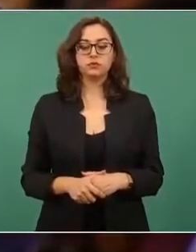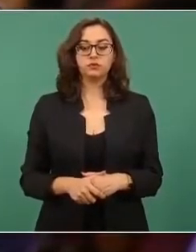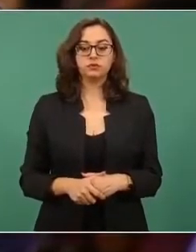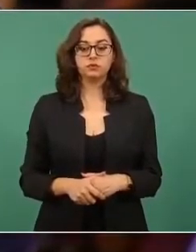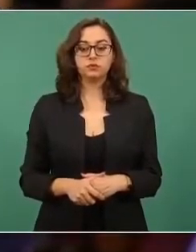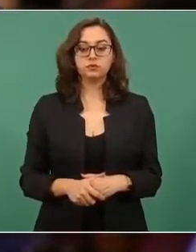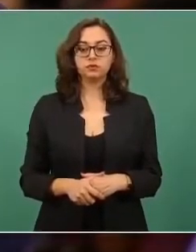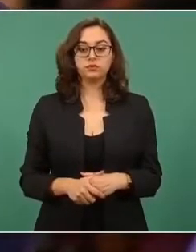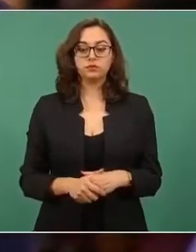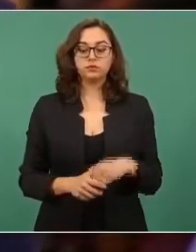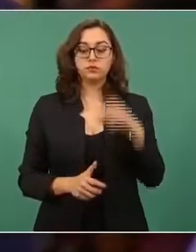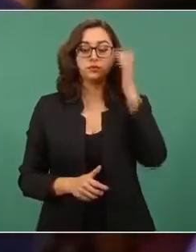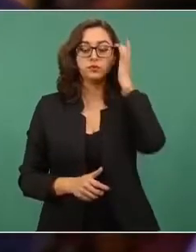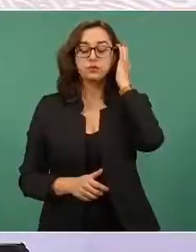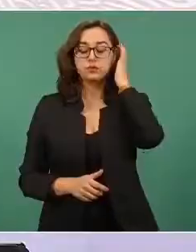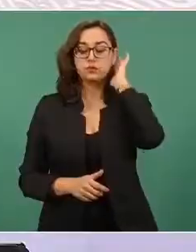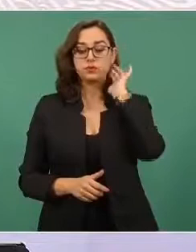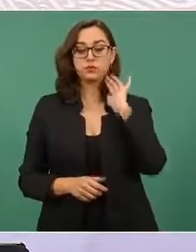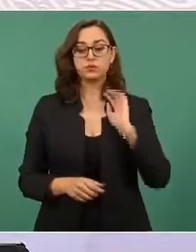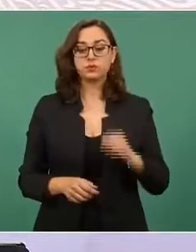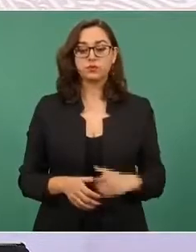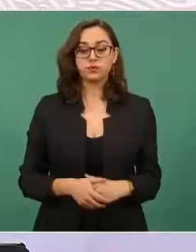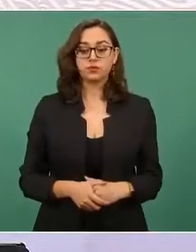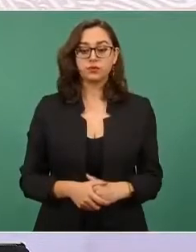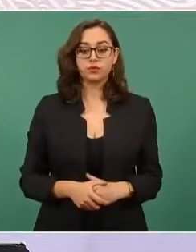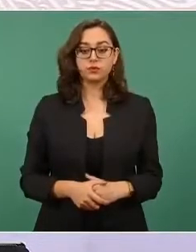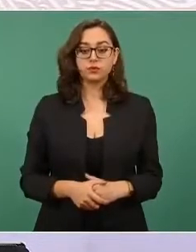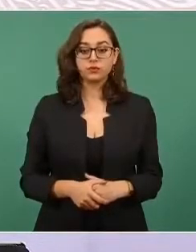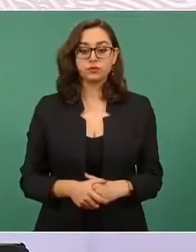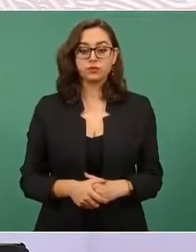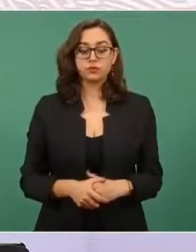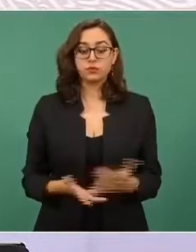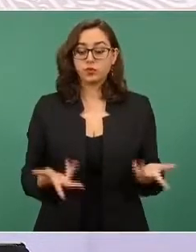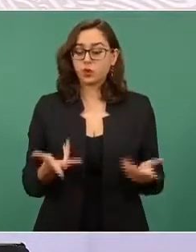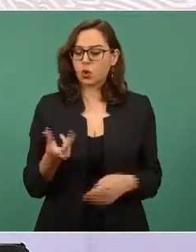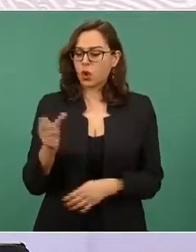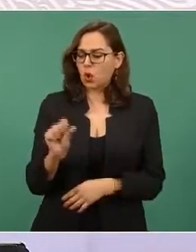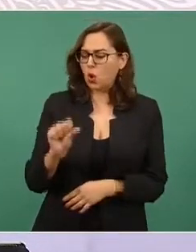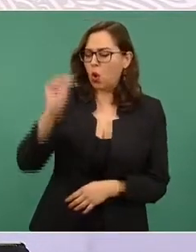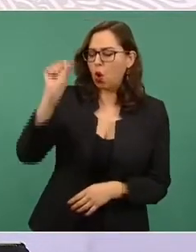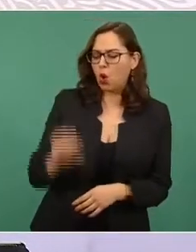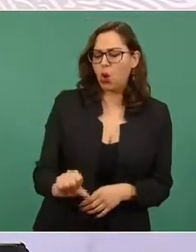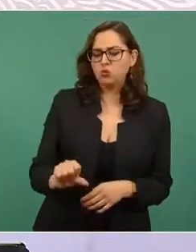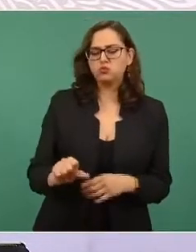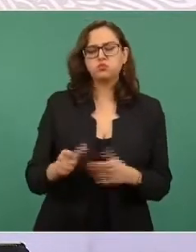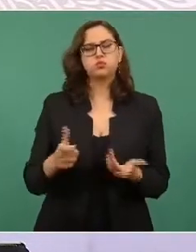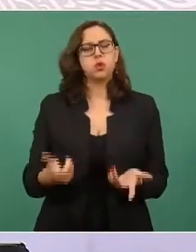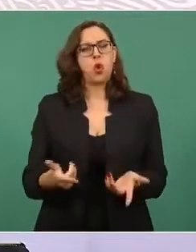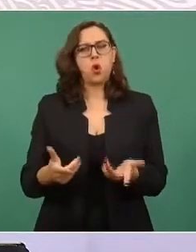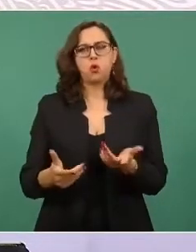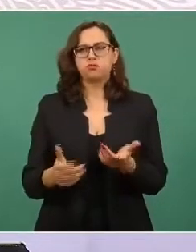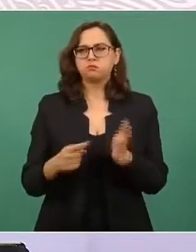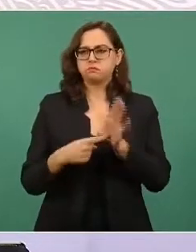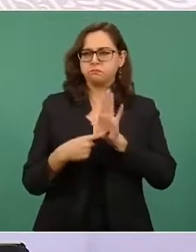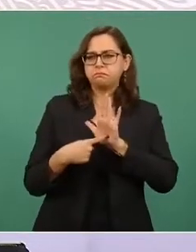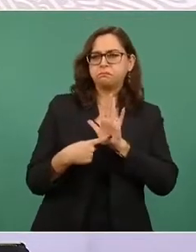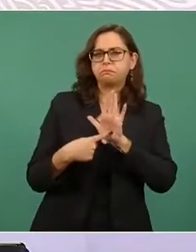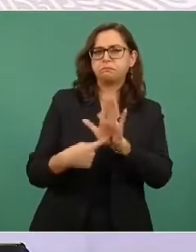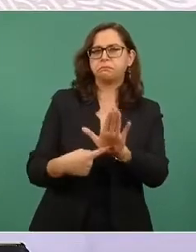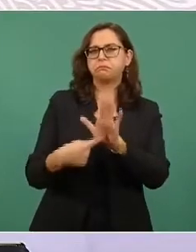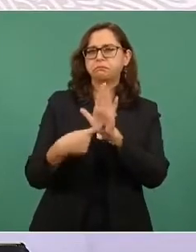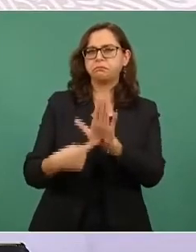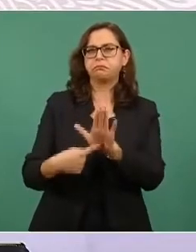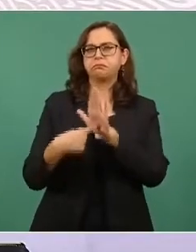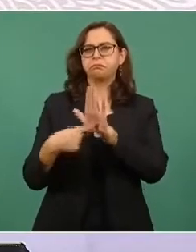en este día las profundas diferencias históricas que hemos